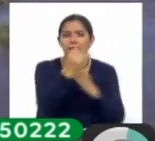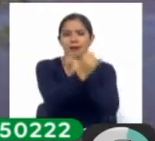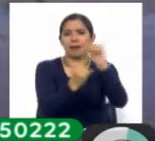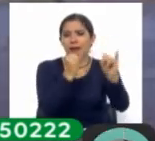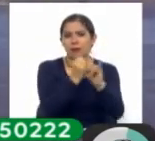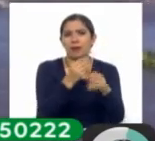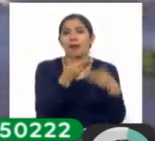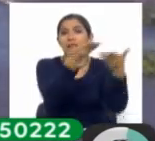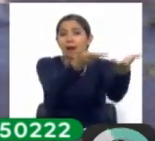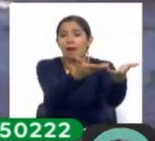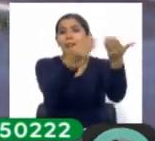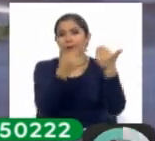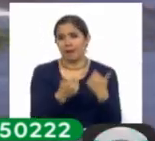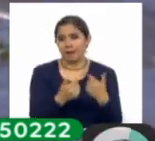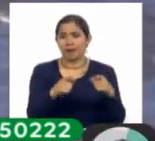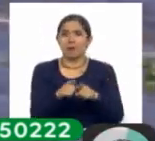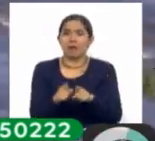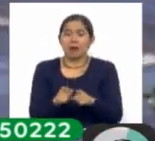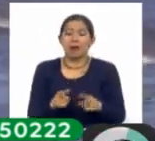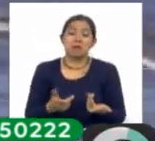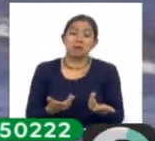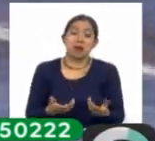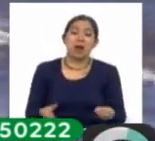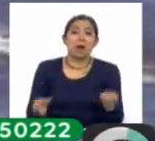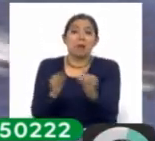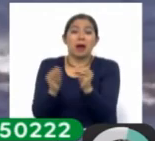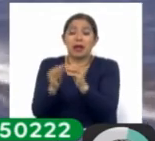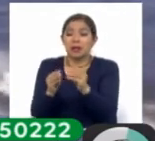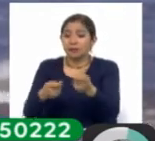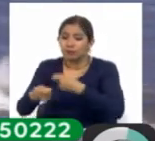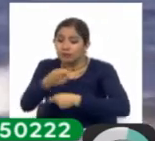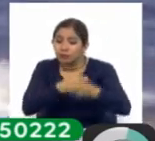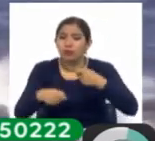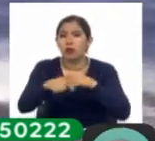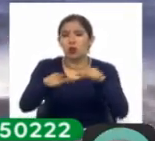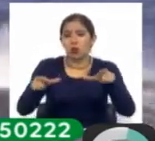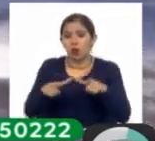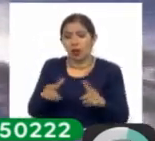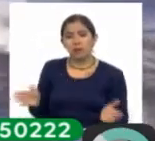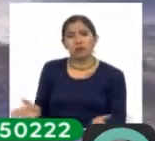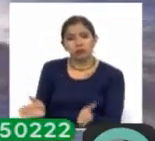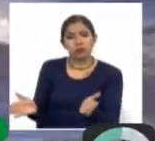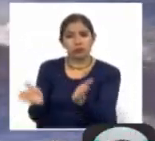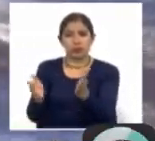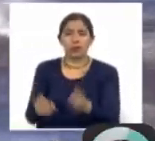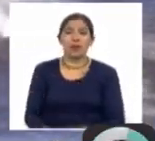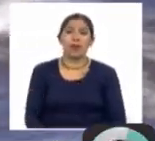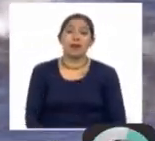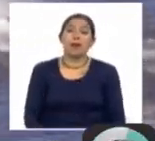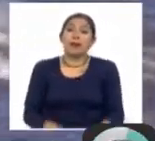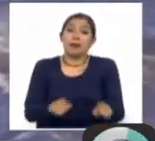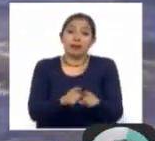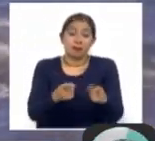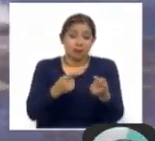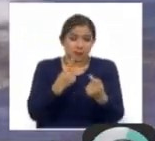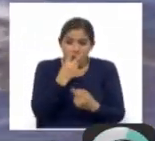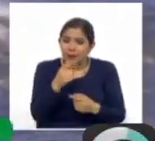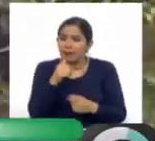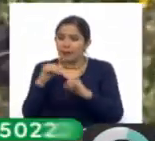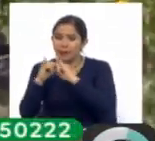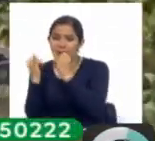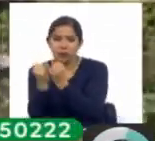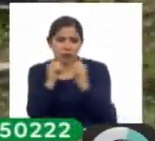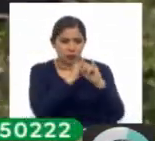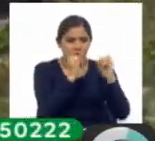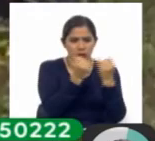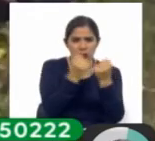generar las condiciones para aumentar la carga que será comercializada por los puertos de la provincia Germán-Buch, impulsar alianzas estratégicas en el